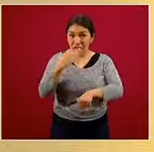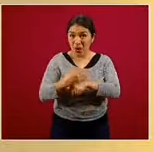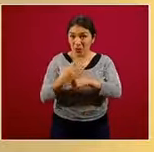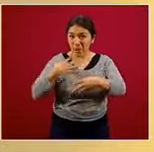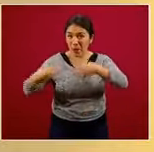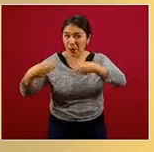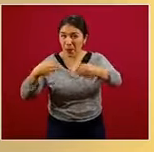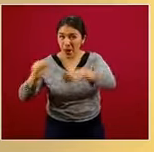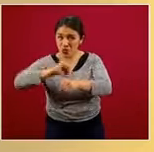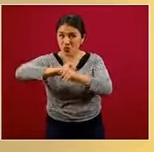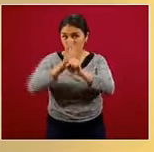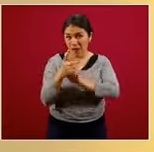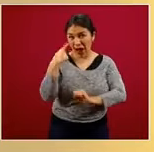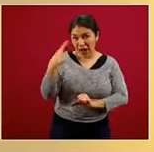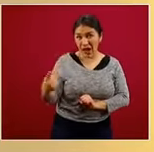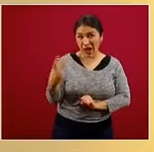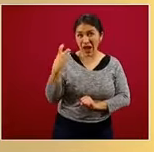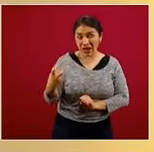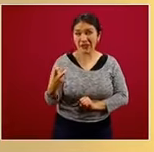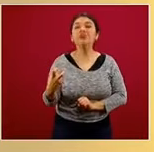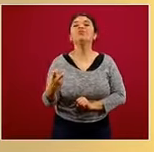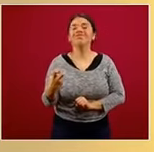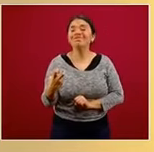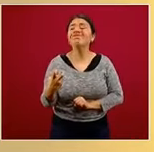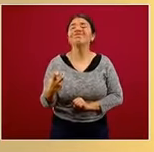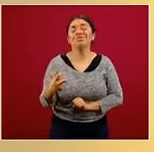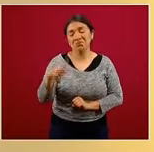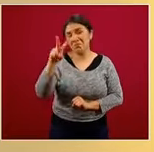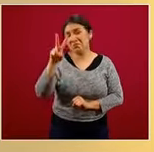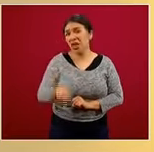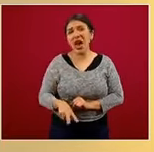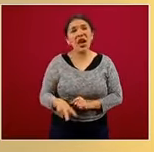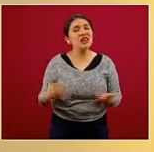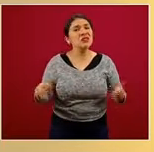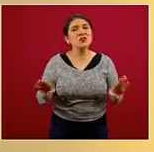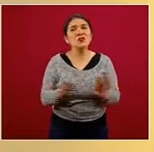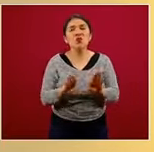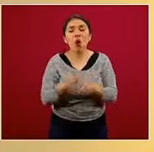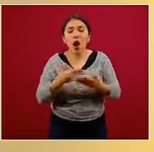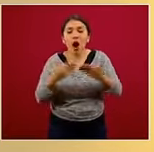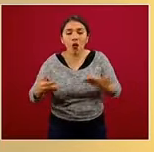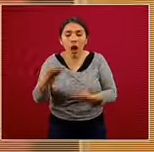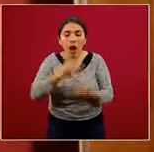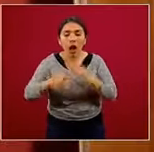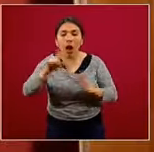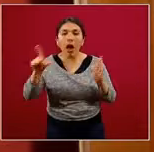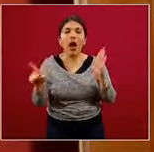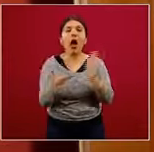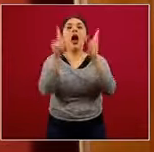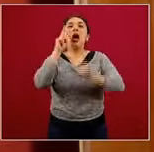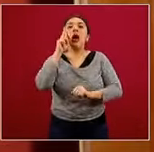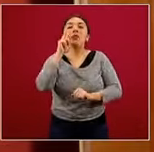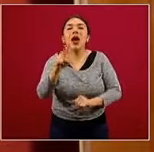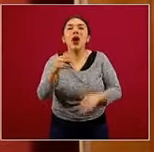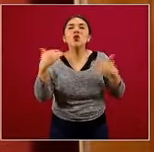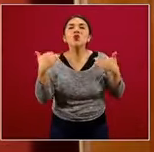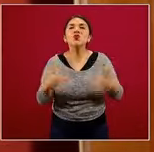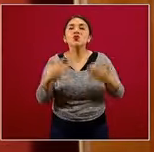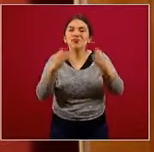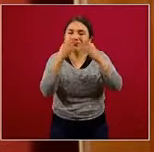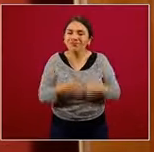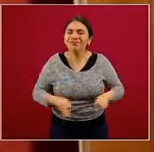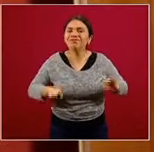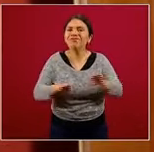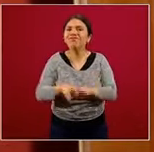de coronavirus nos vino a despertar y hacer ver la importancia que